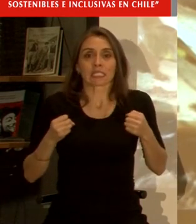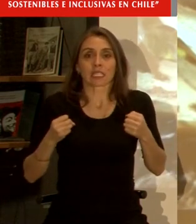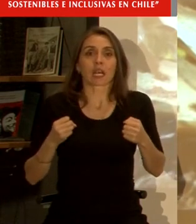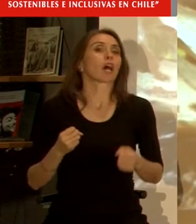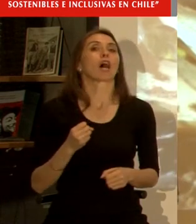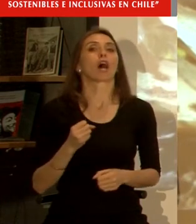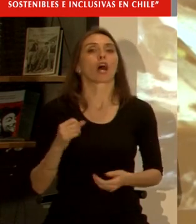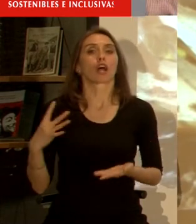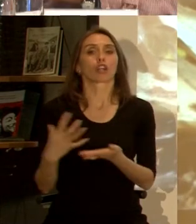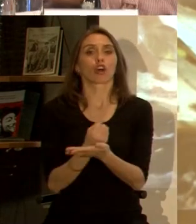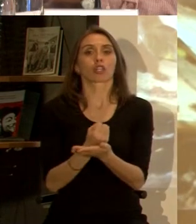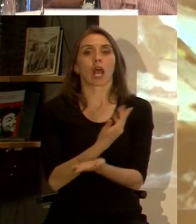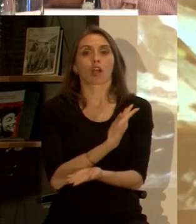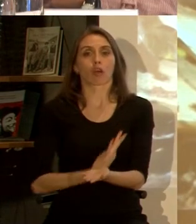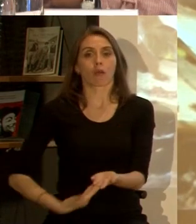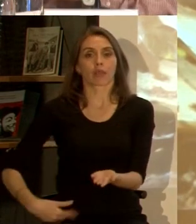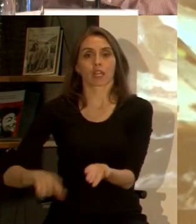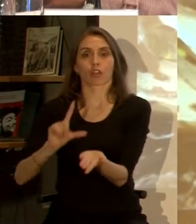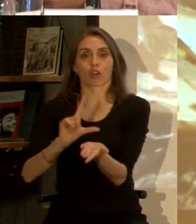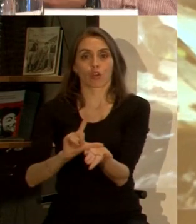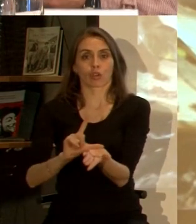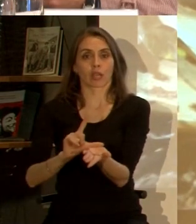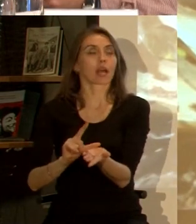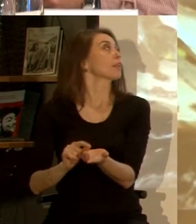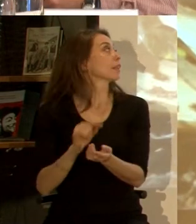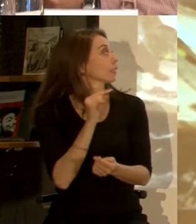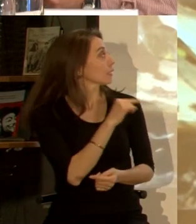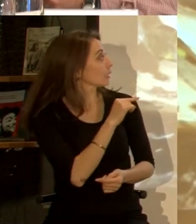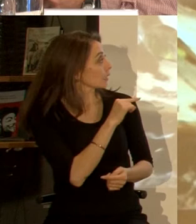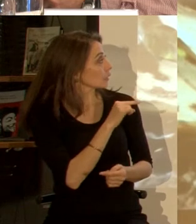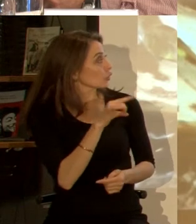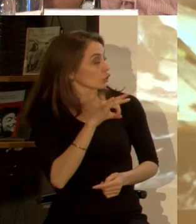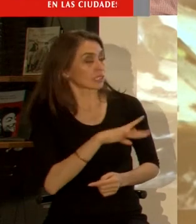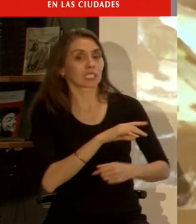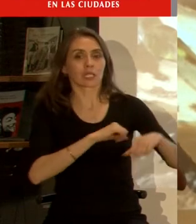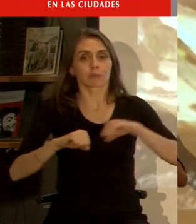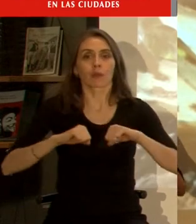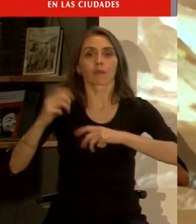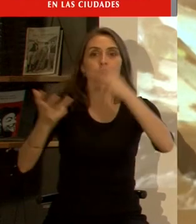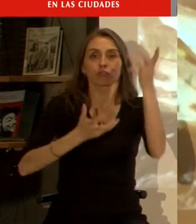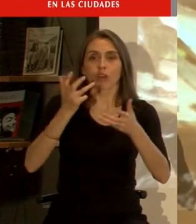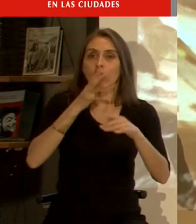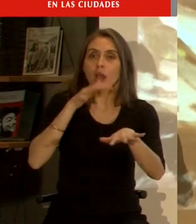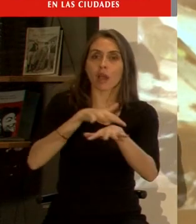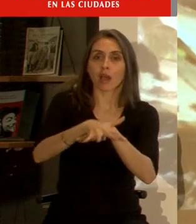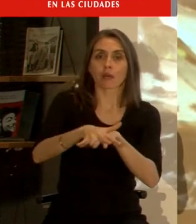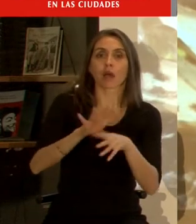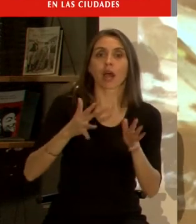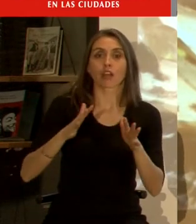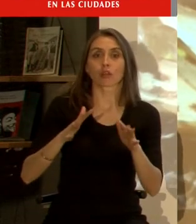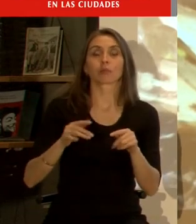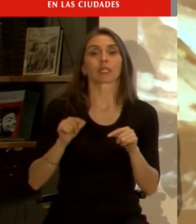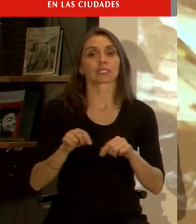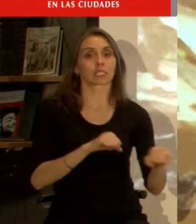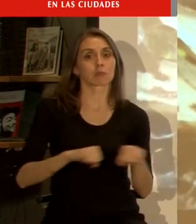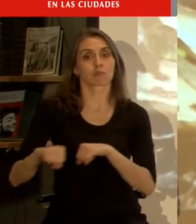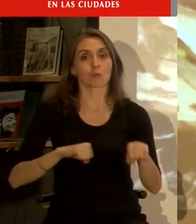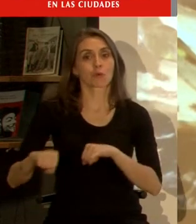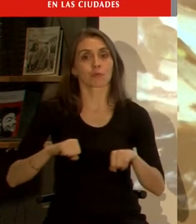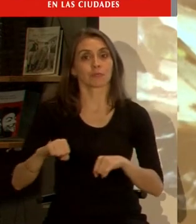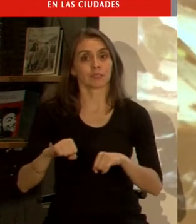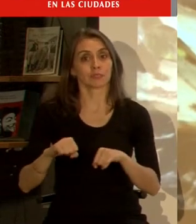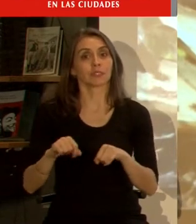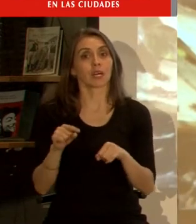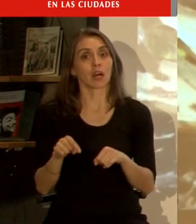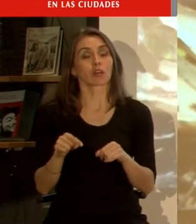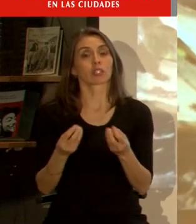local yo les quiero decir que ante estos eventos que están habiendo en Chile es muy probable que este activismo ¿no es cierto?